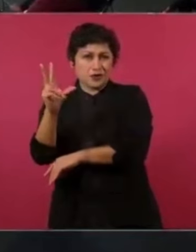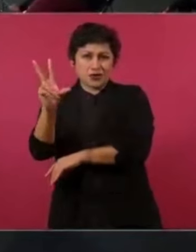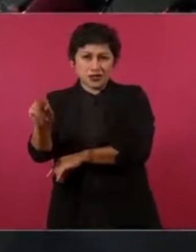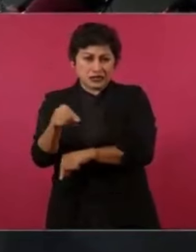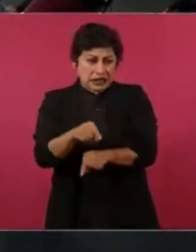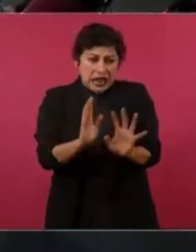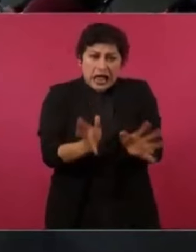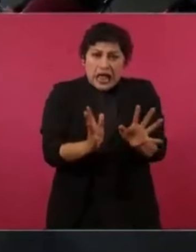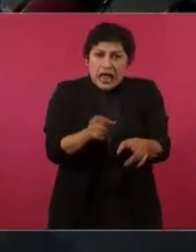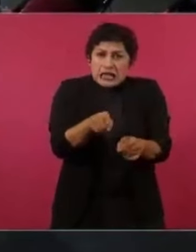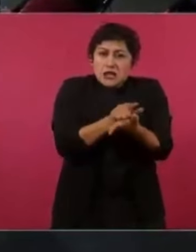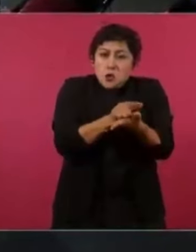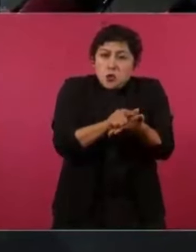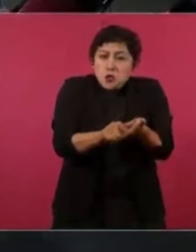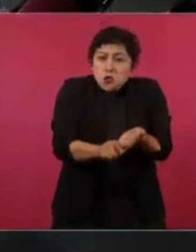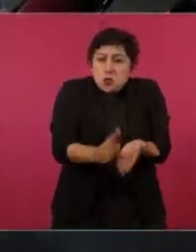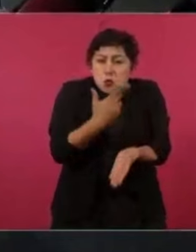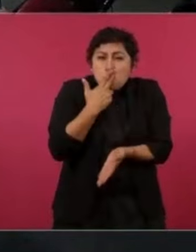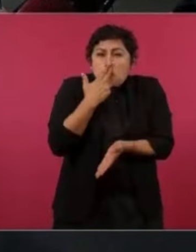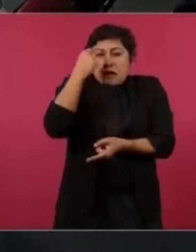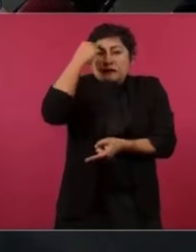Siempre dicen no. ¿Y la experiencia?